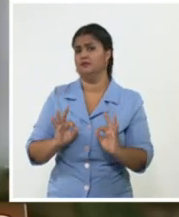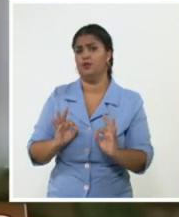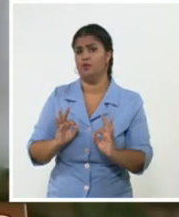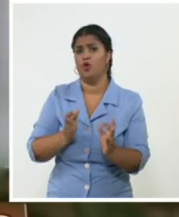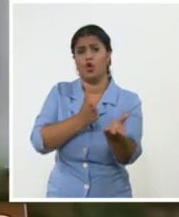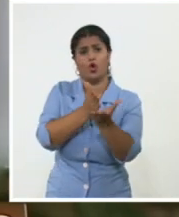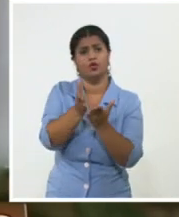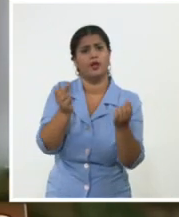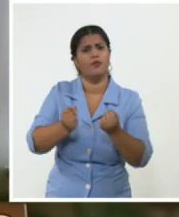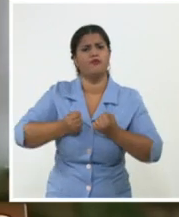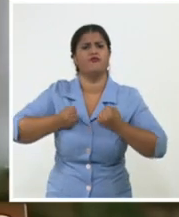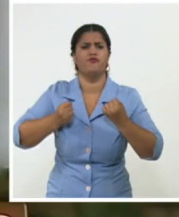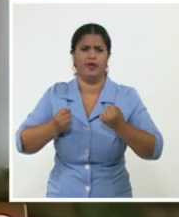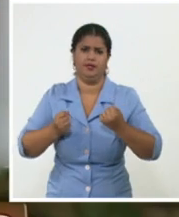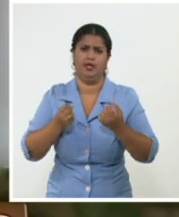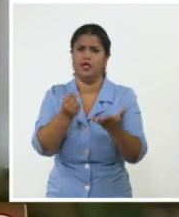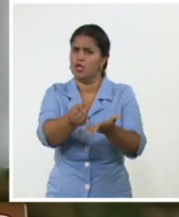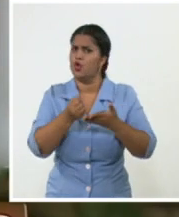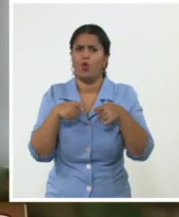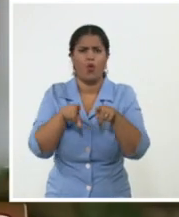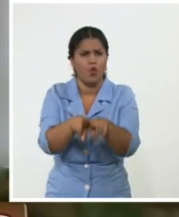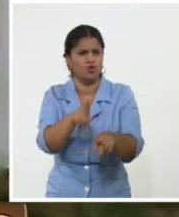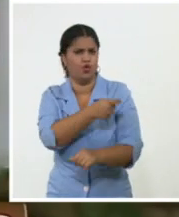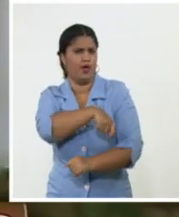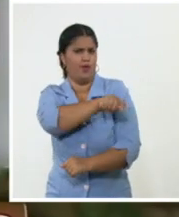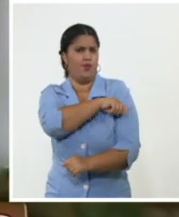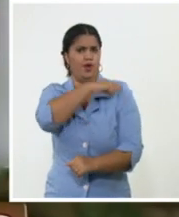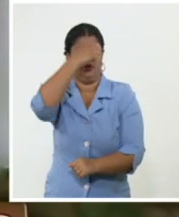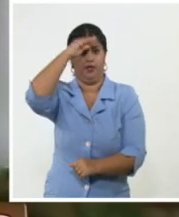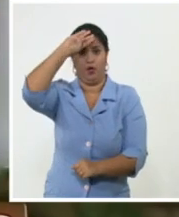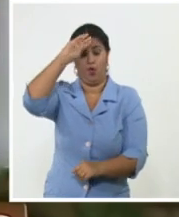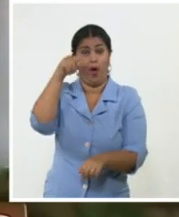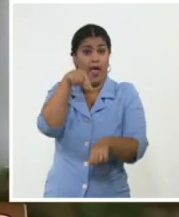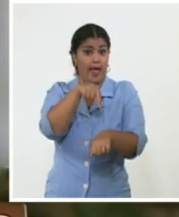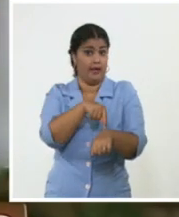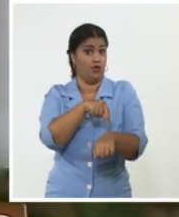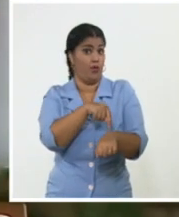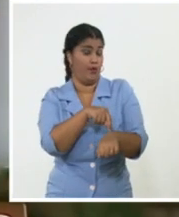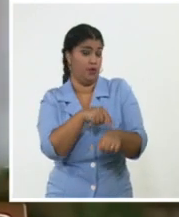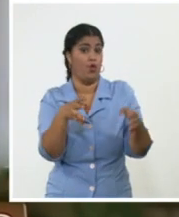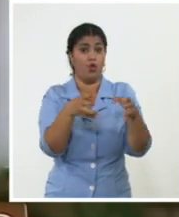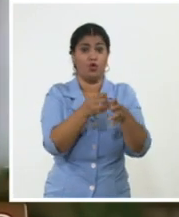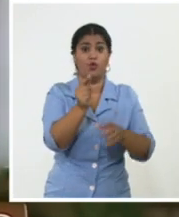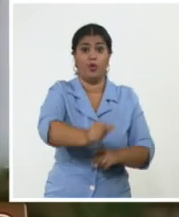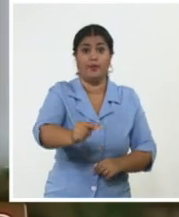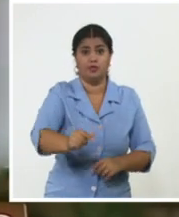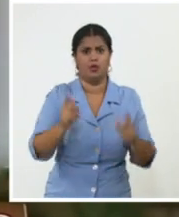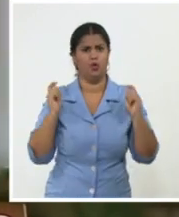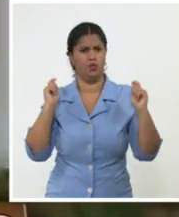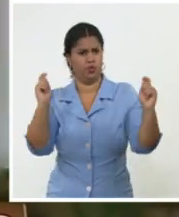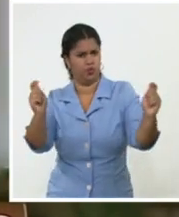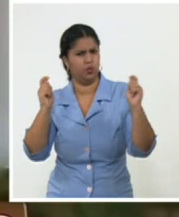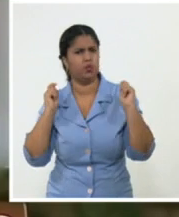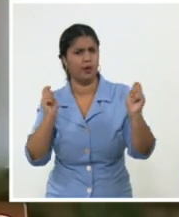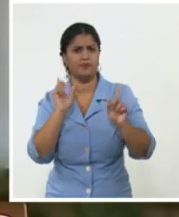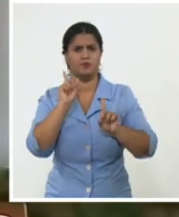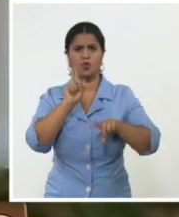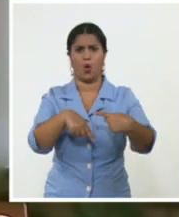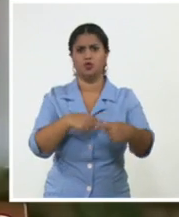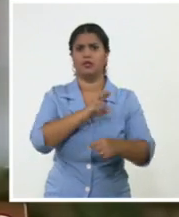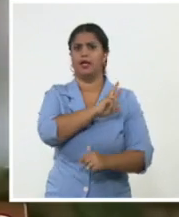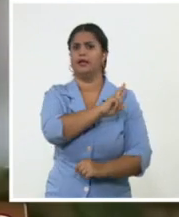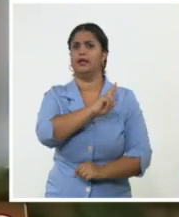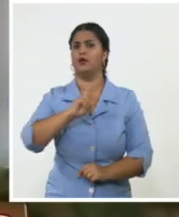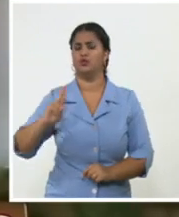donde también existieron incertidumbres para apretar todas las tuercas, a las